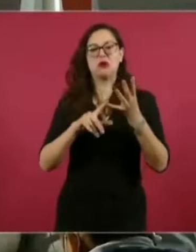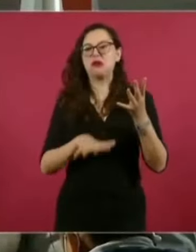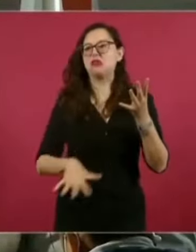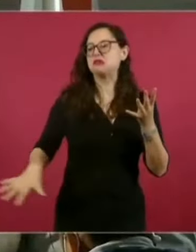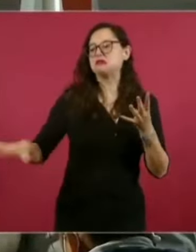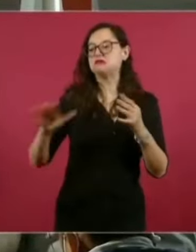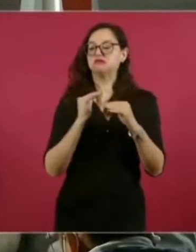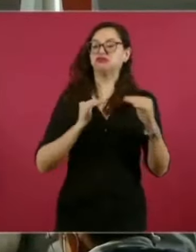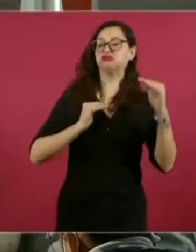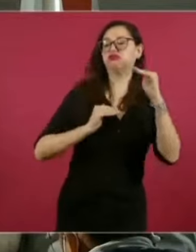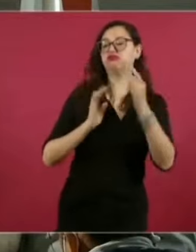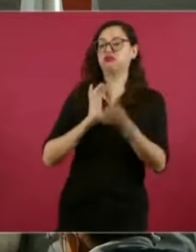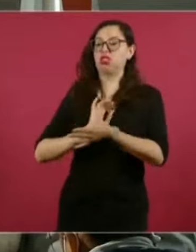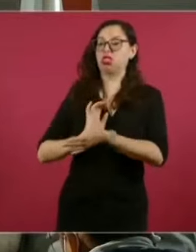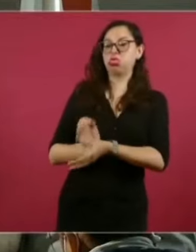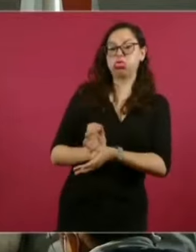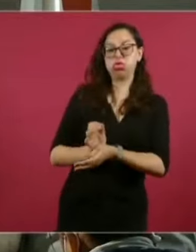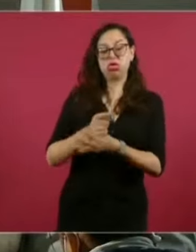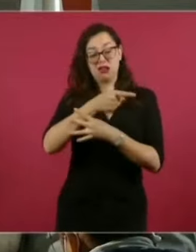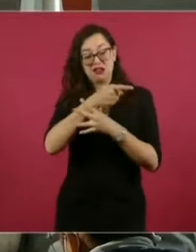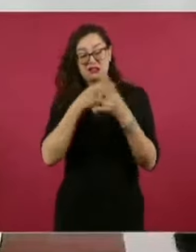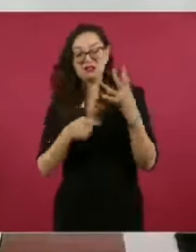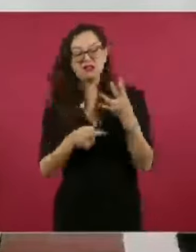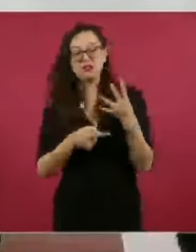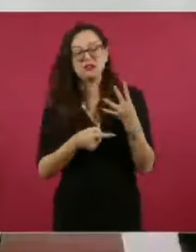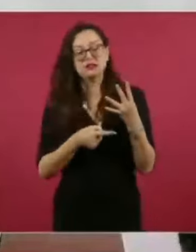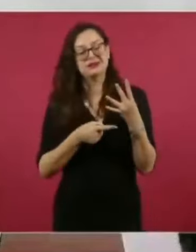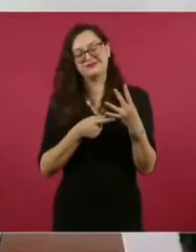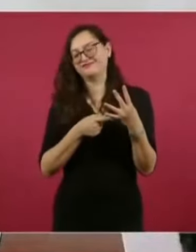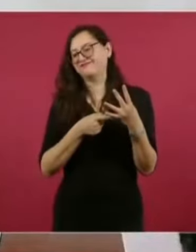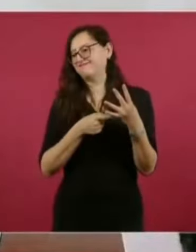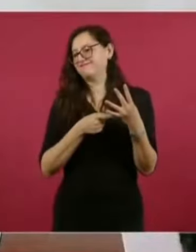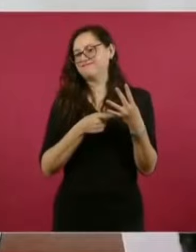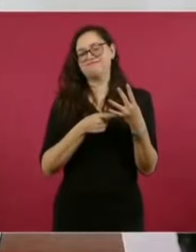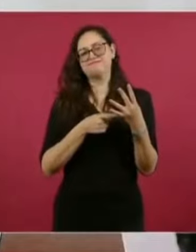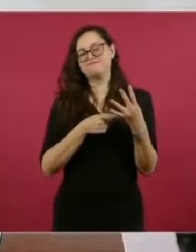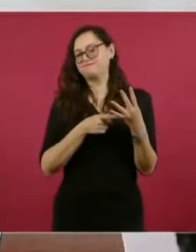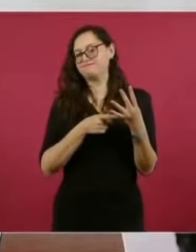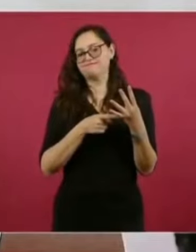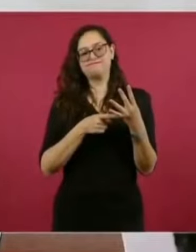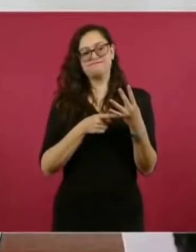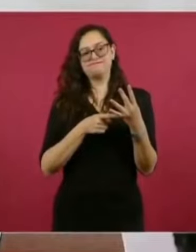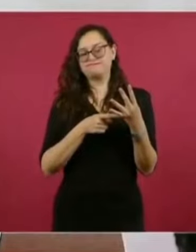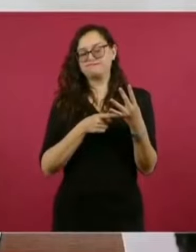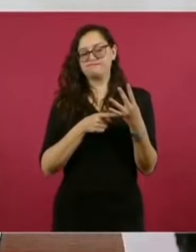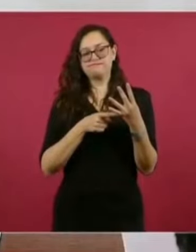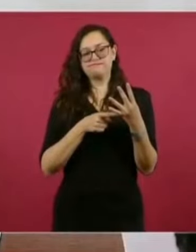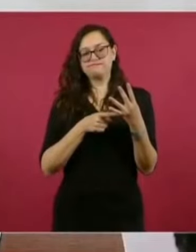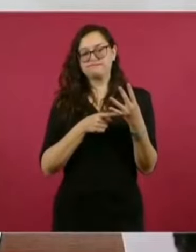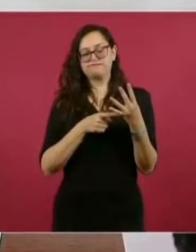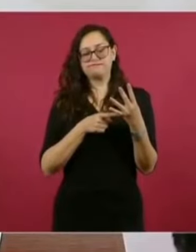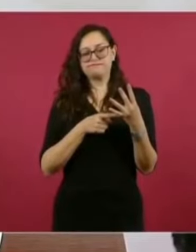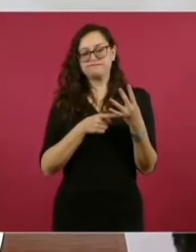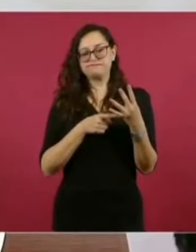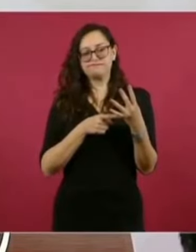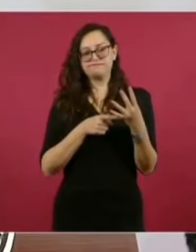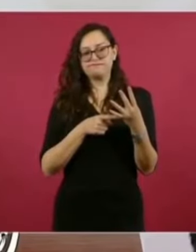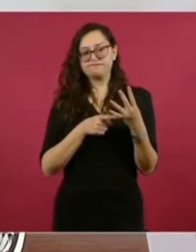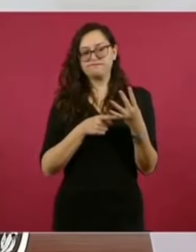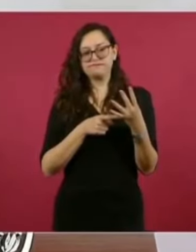a quienes